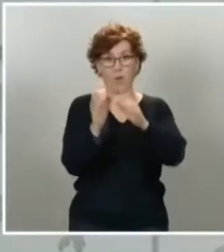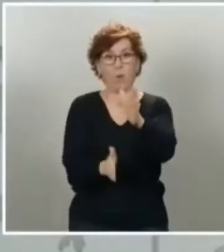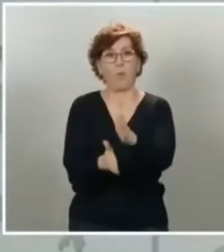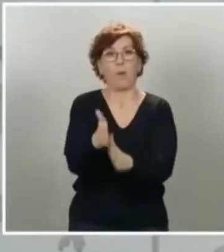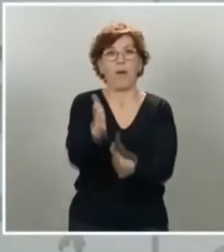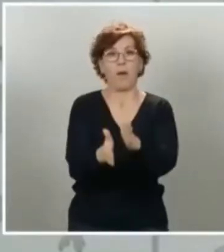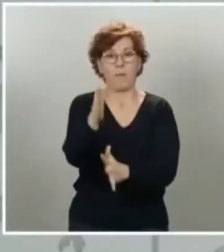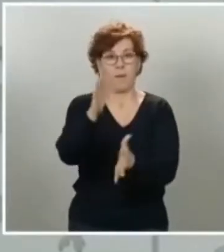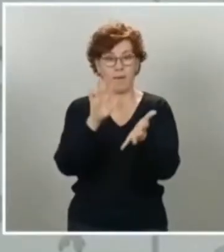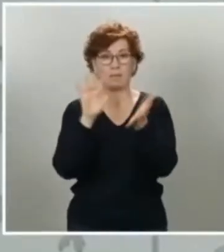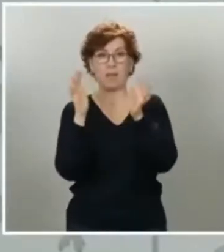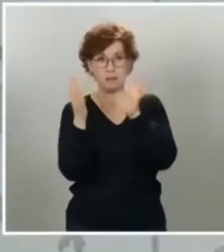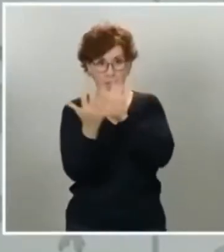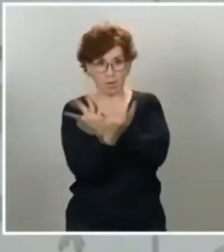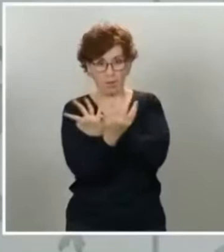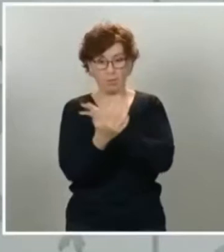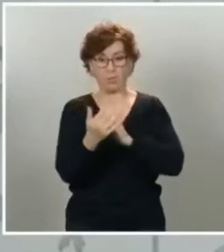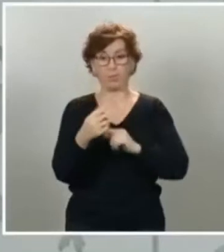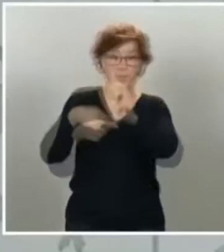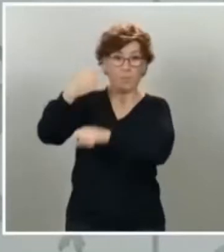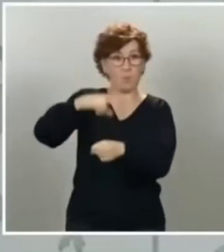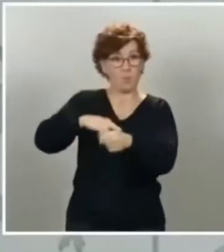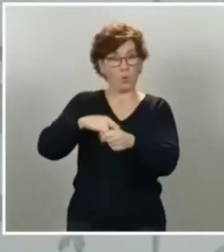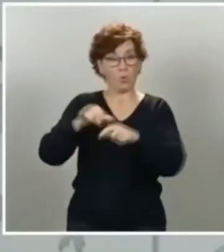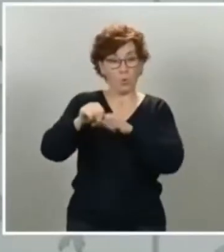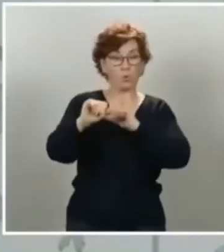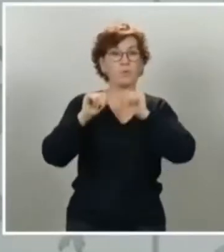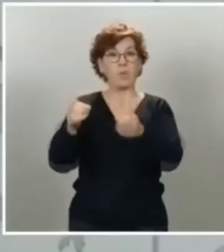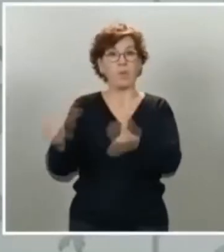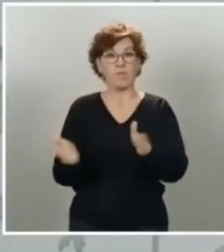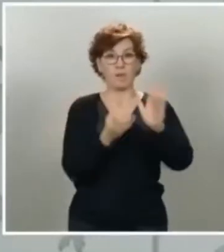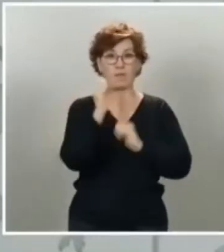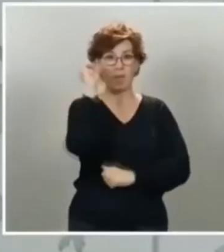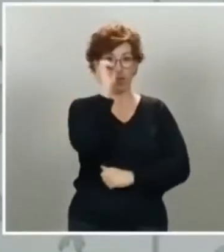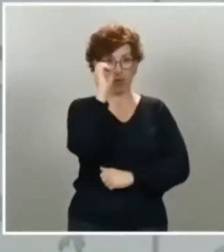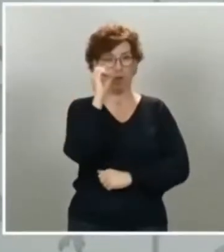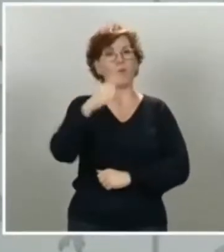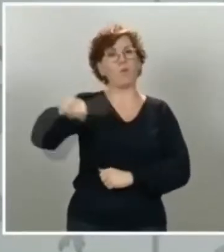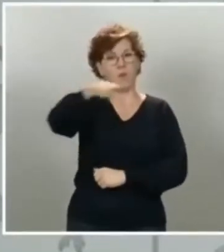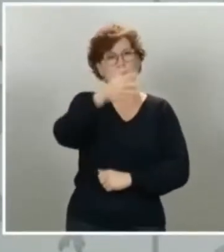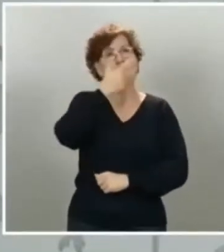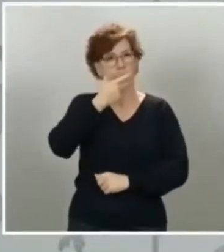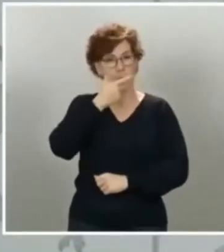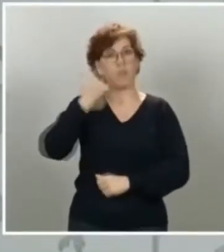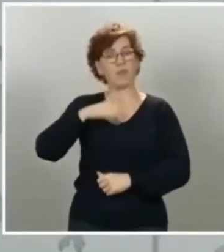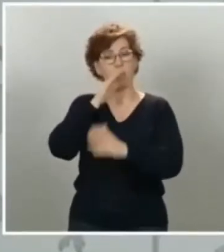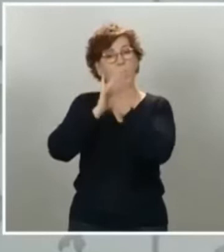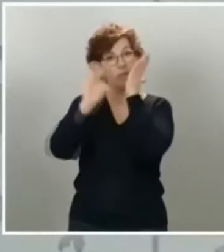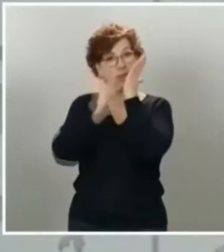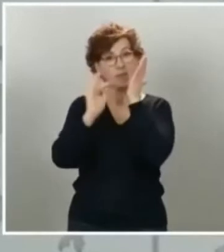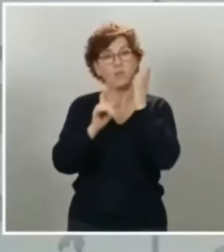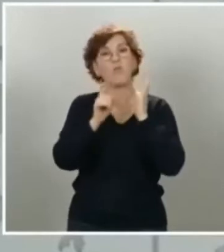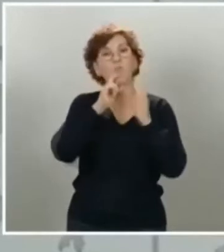Esa fase cero que conocen perfectamente ustedes porque cuyas condiciones ya hemos adelantado y a las cuales también